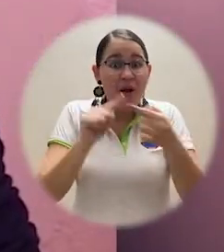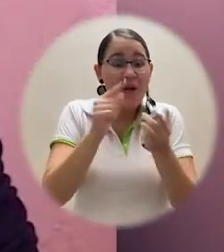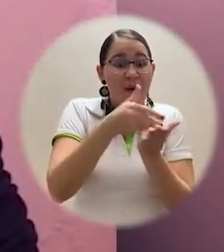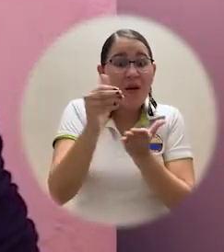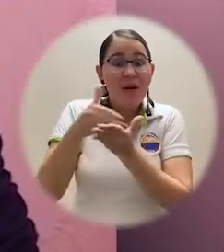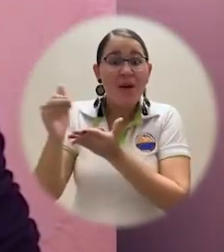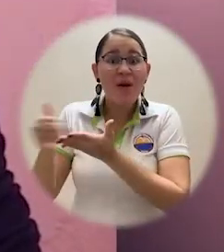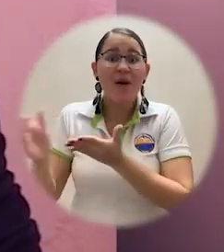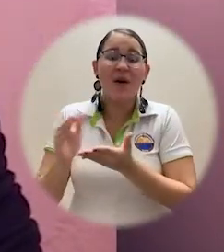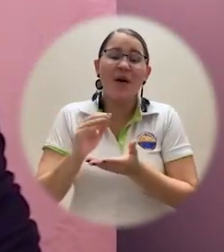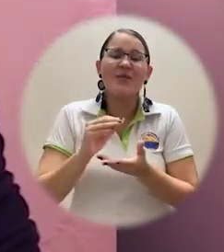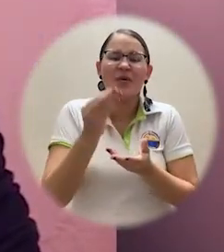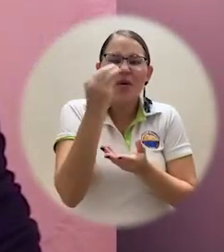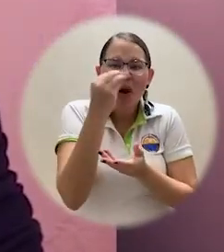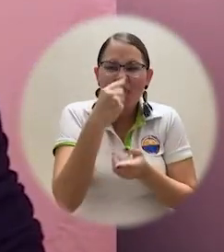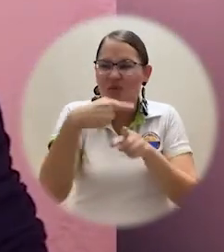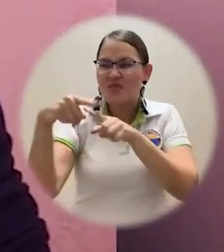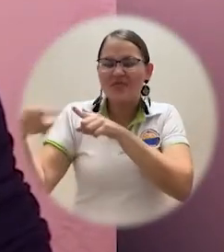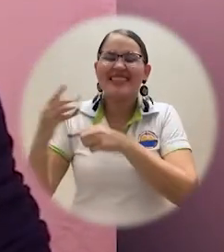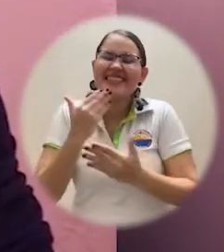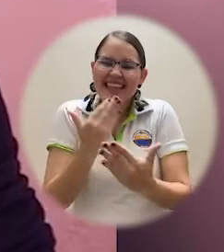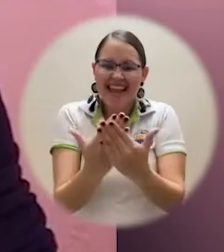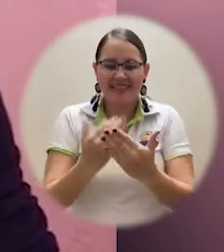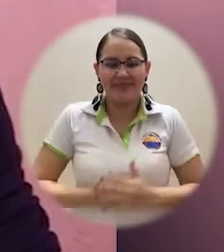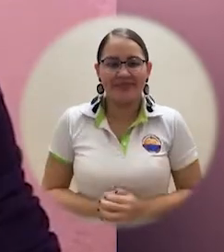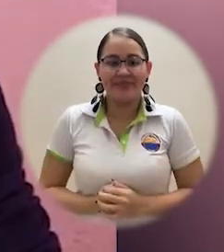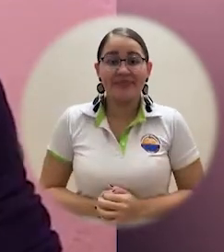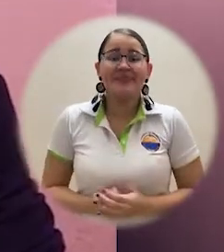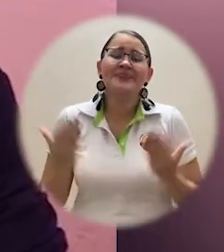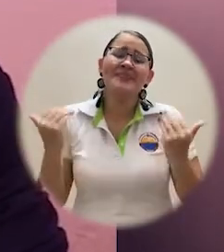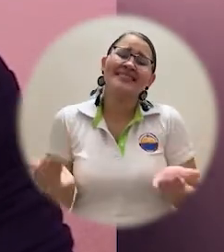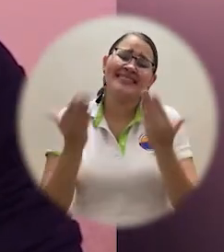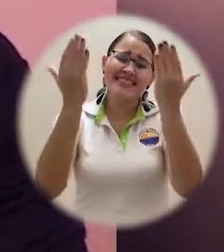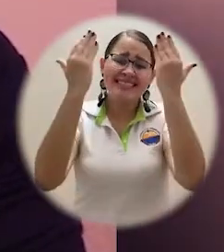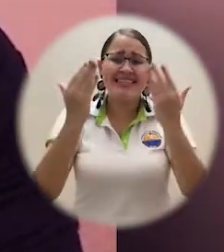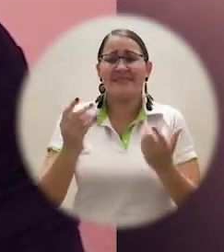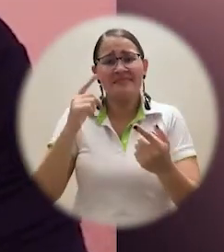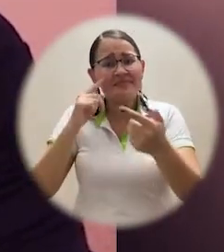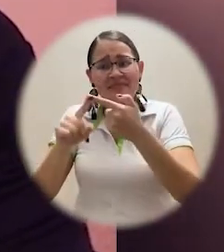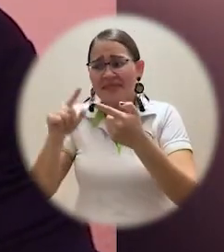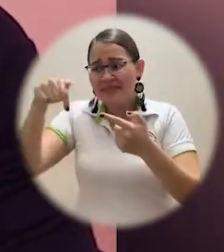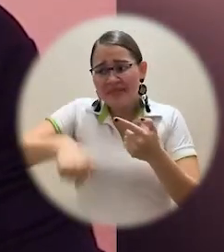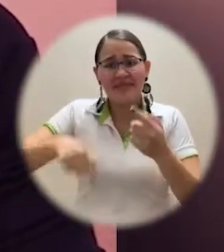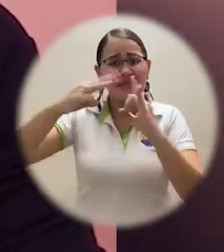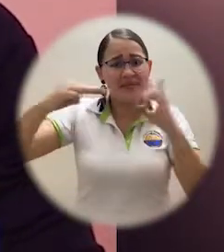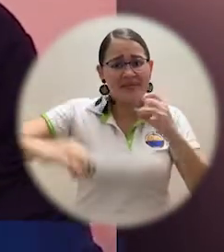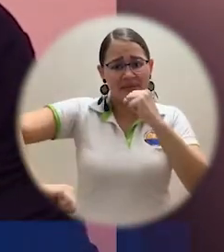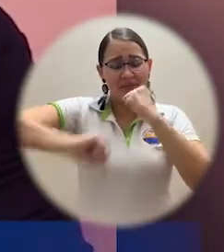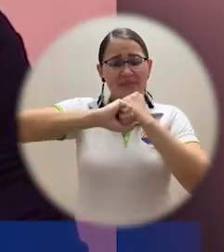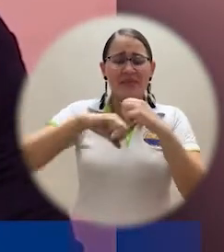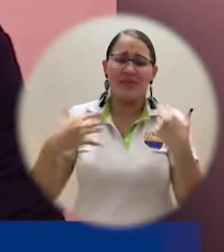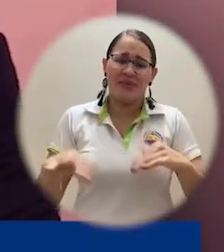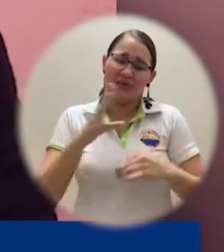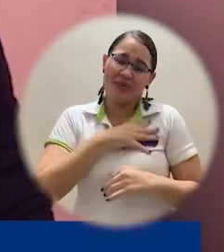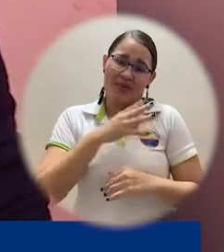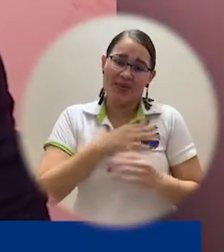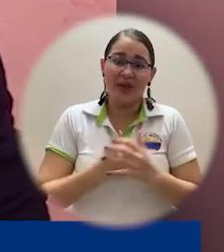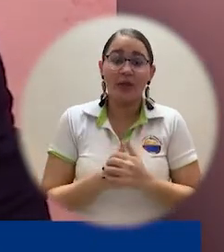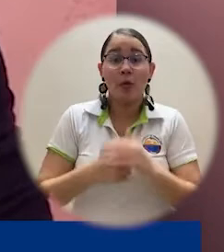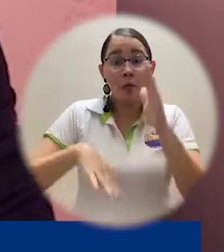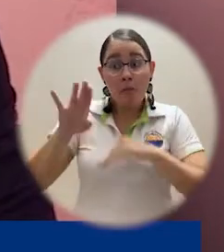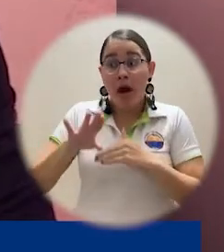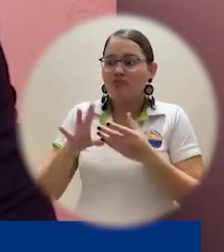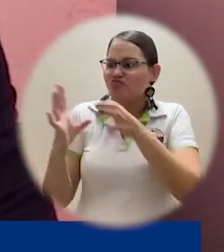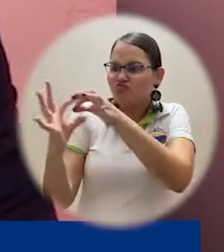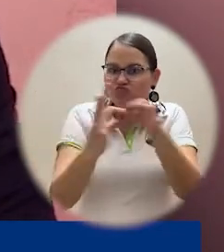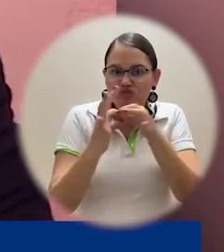es muy significativa esta ayuda que nos brinda la Universidad del Magdalena en compañía con diferentes asociaciones para suplir nuestras